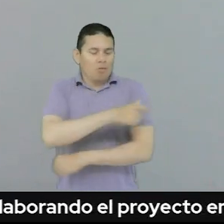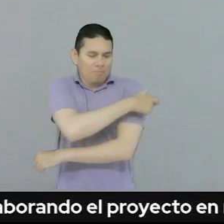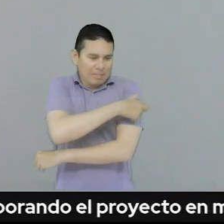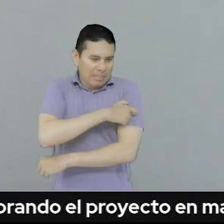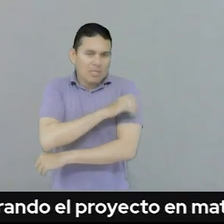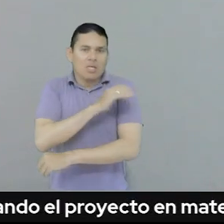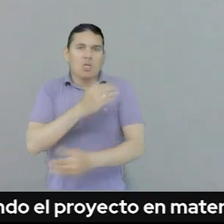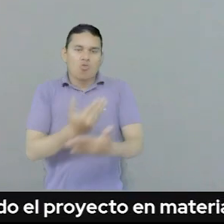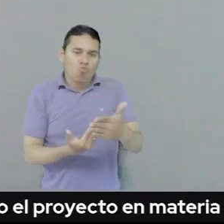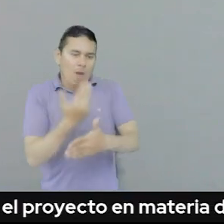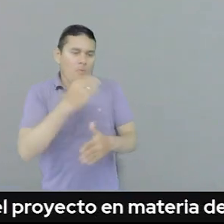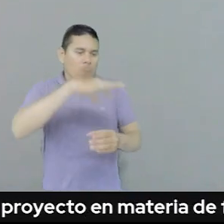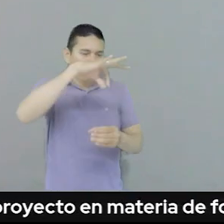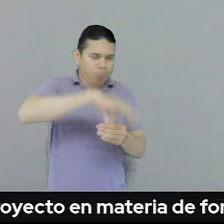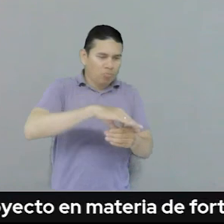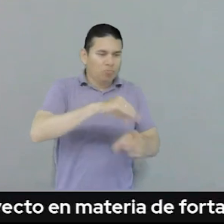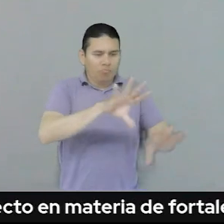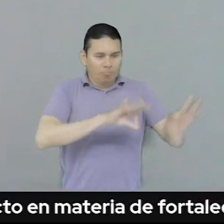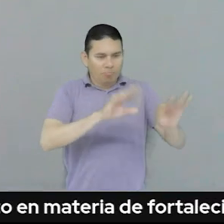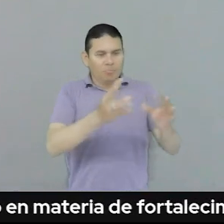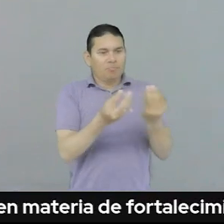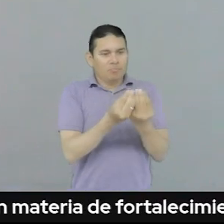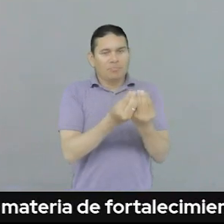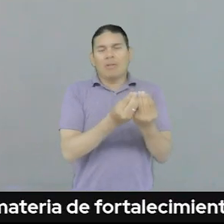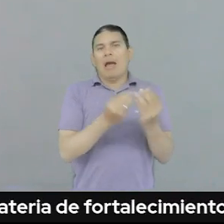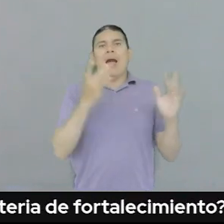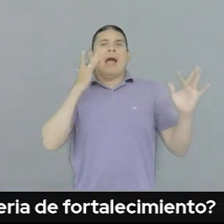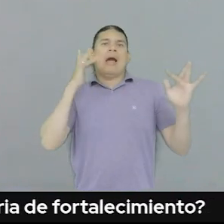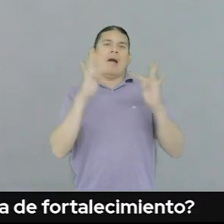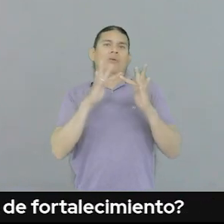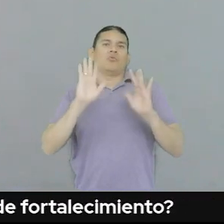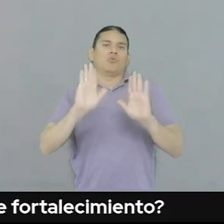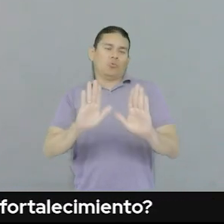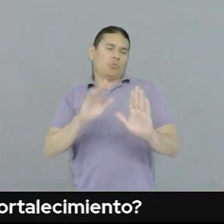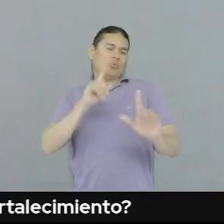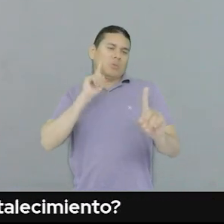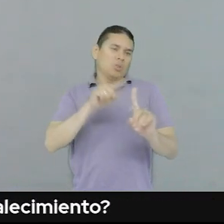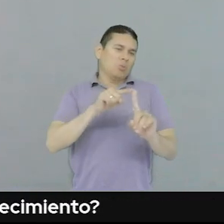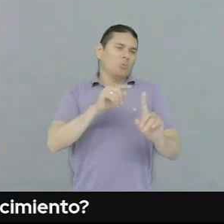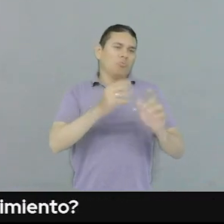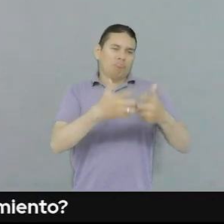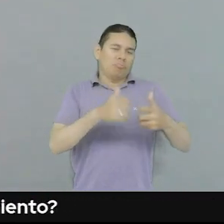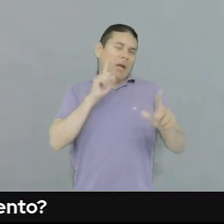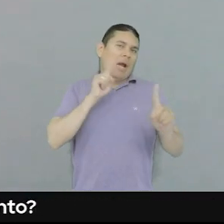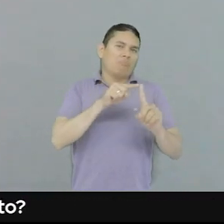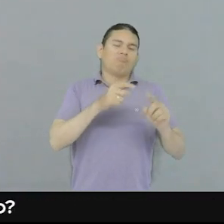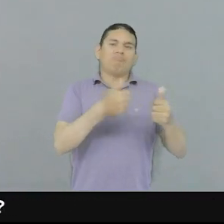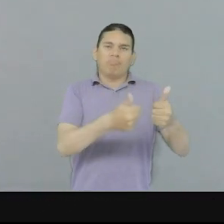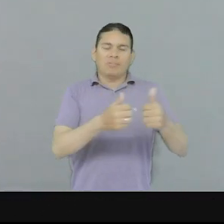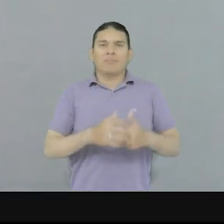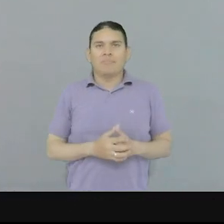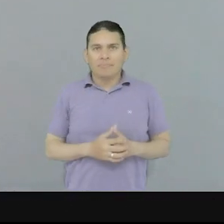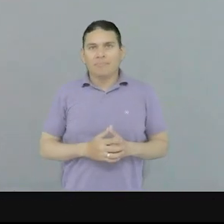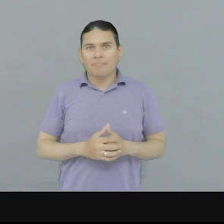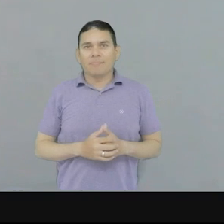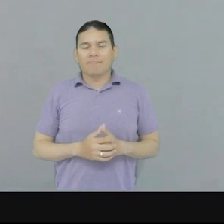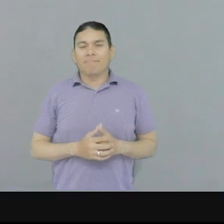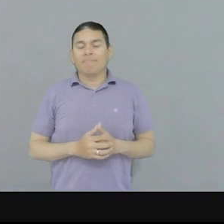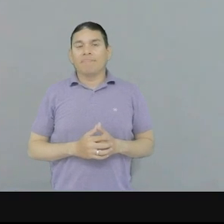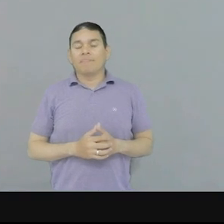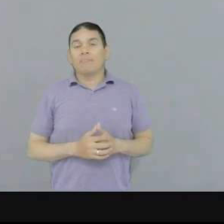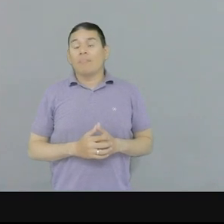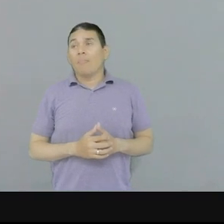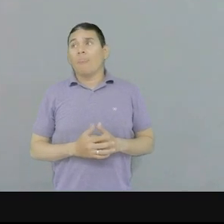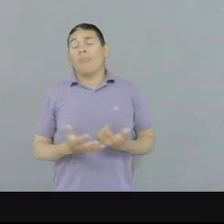funcionar su comité de discapacidad de acuerdo con los objetivos para los cuales fueron creadas estas instancias de participación de acuerdo con las